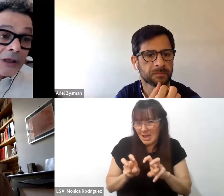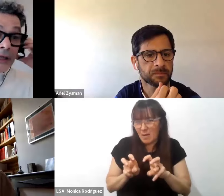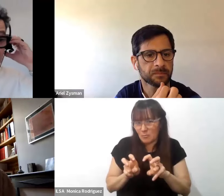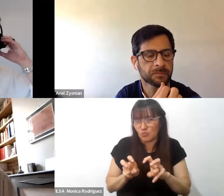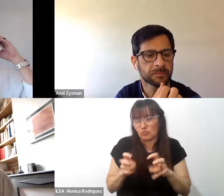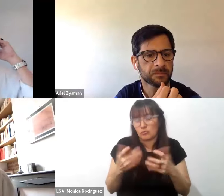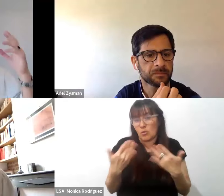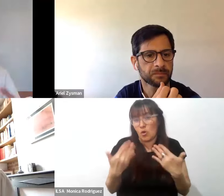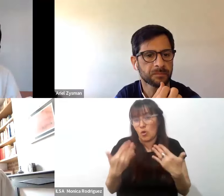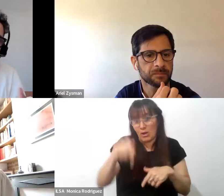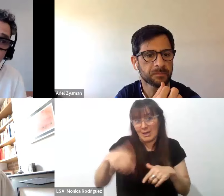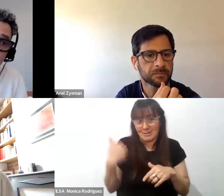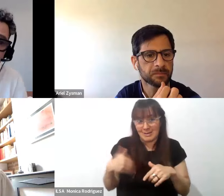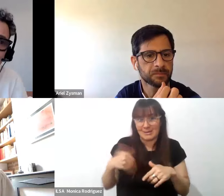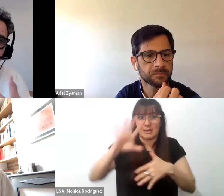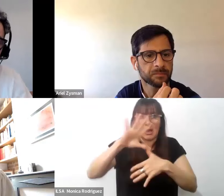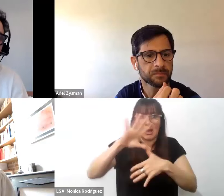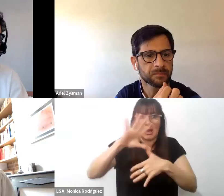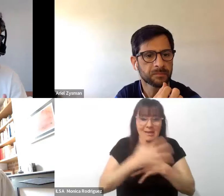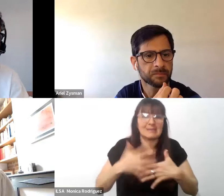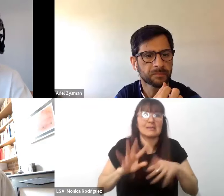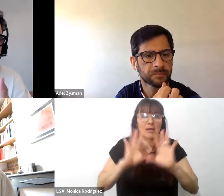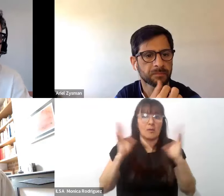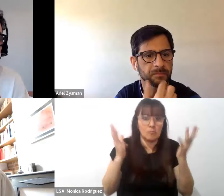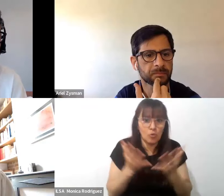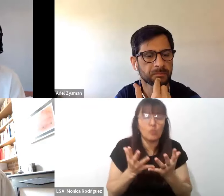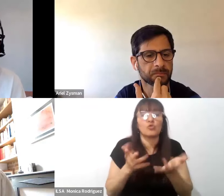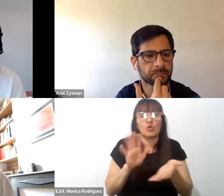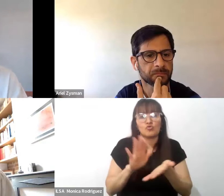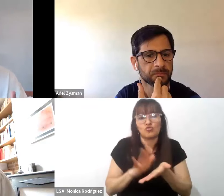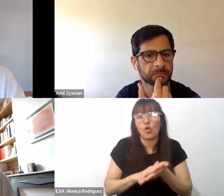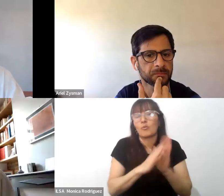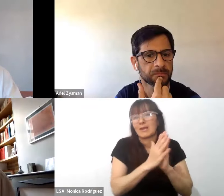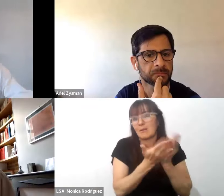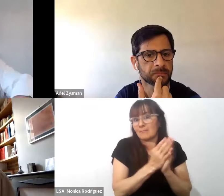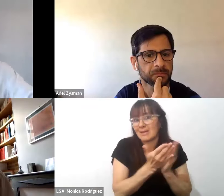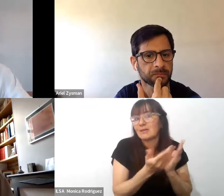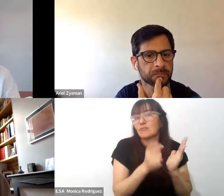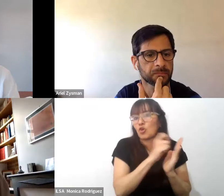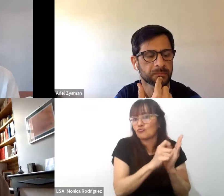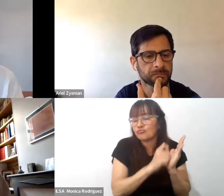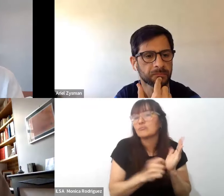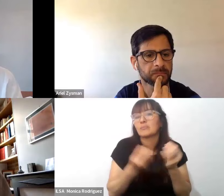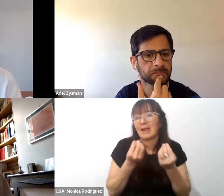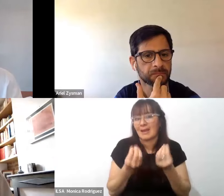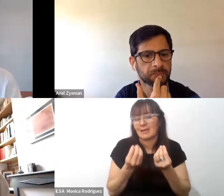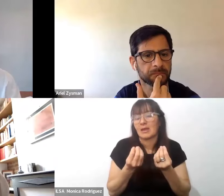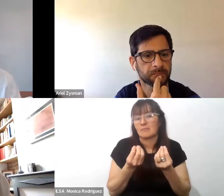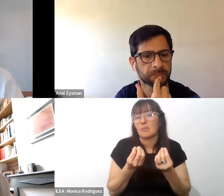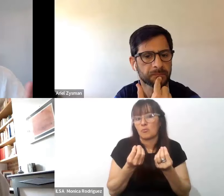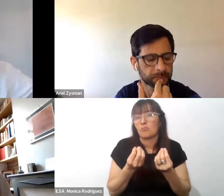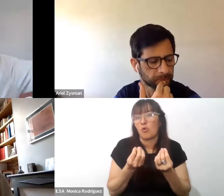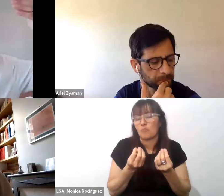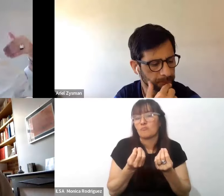en Argentina y en América Latina y en el mundo acerca de las potenciales de la narrativa autobiográfica para facilitar ese trabajo